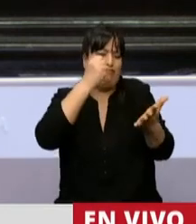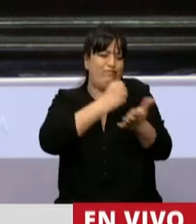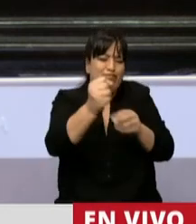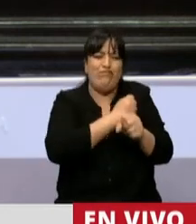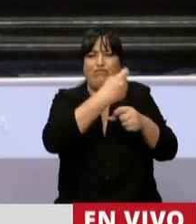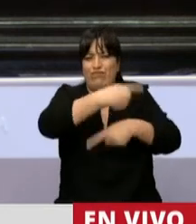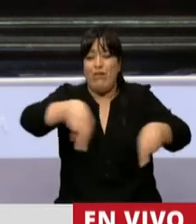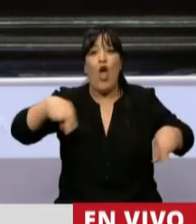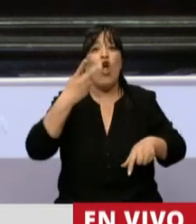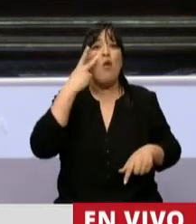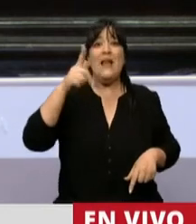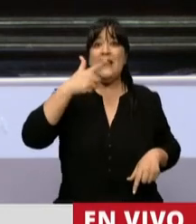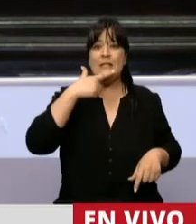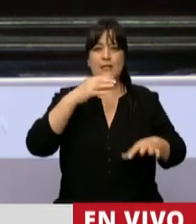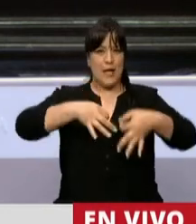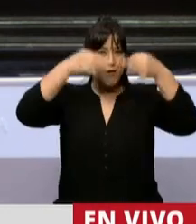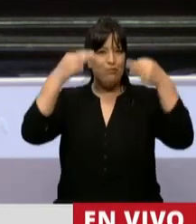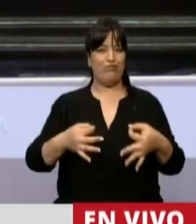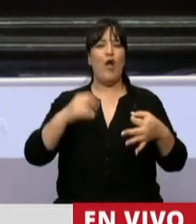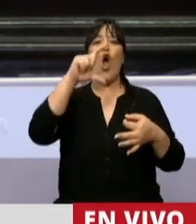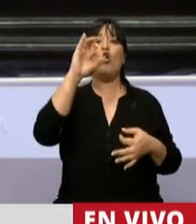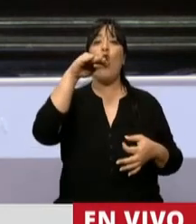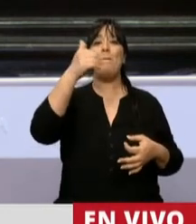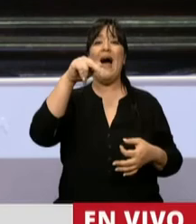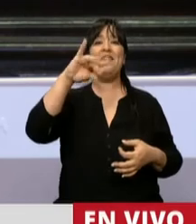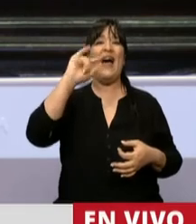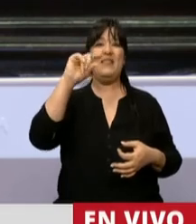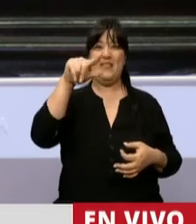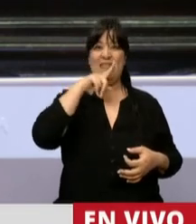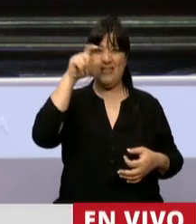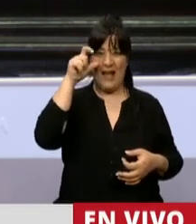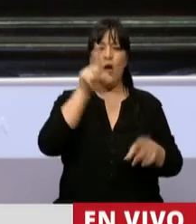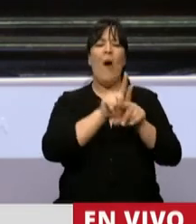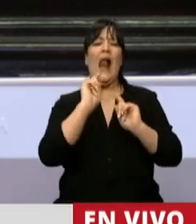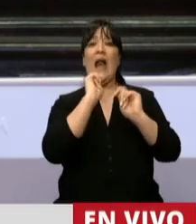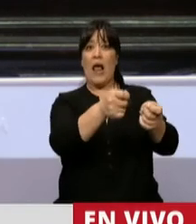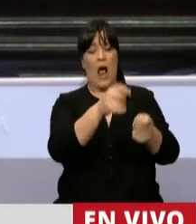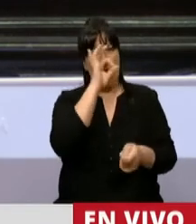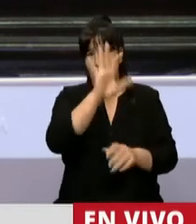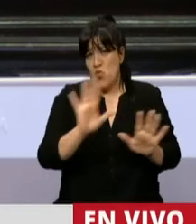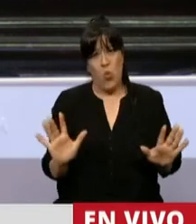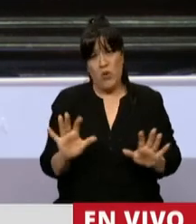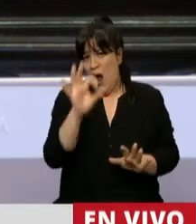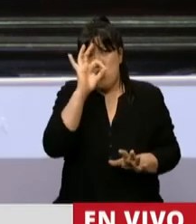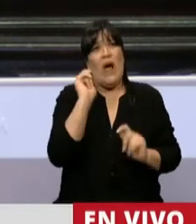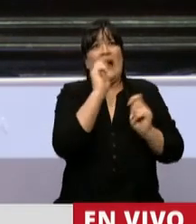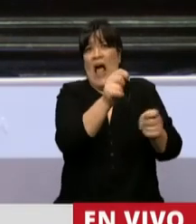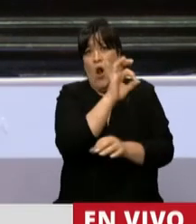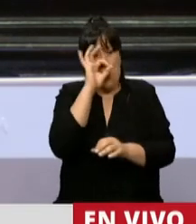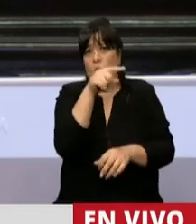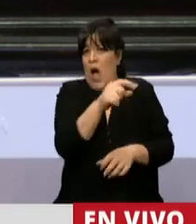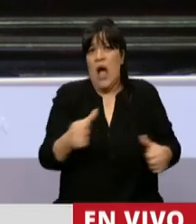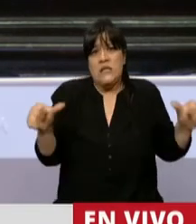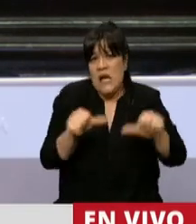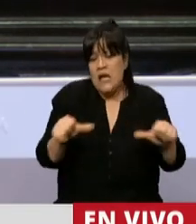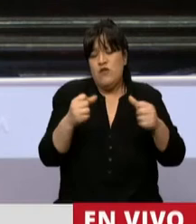en el año 2017 llegó a comandante. A Pablo nunca le regalaron nada, nunca es nunca. Después de